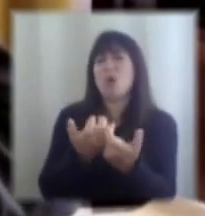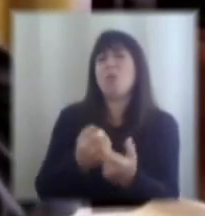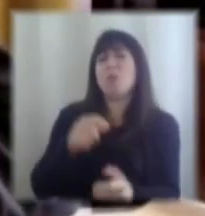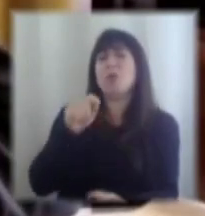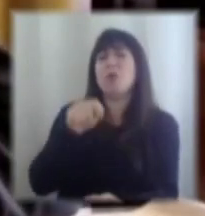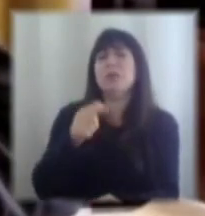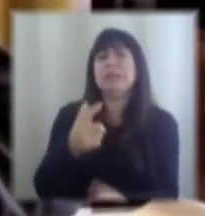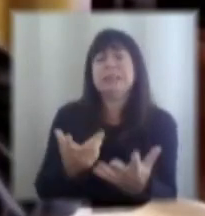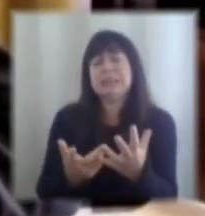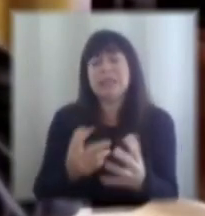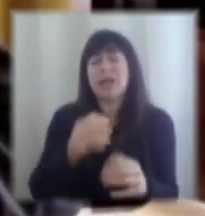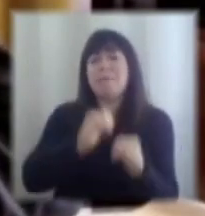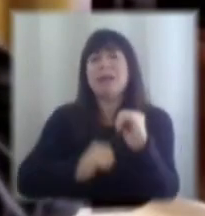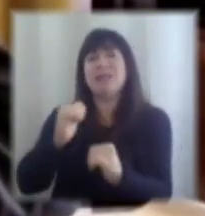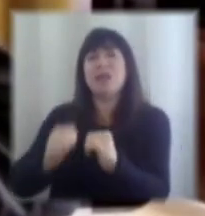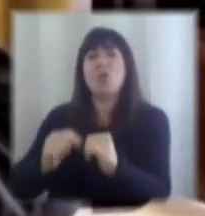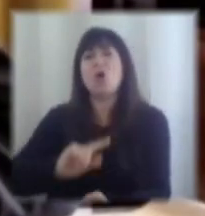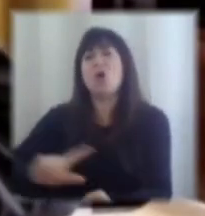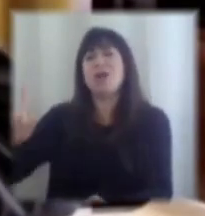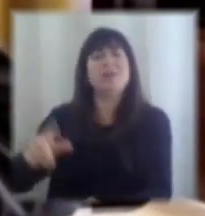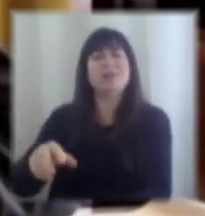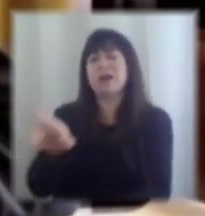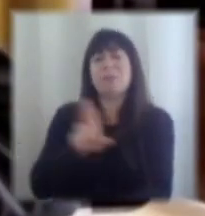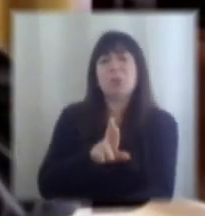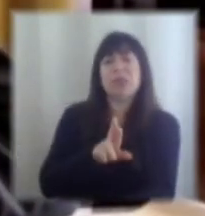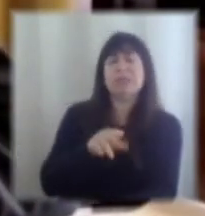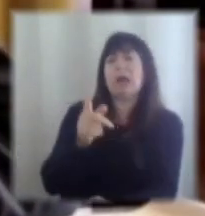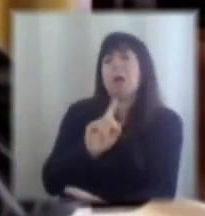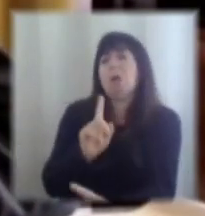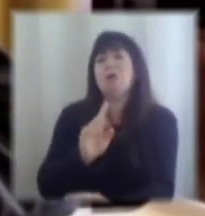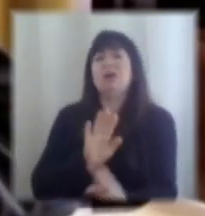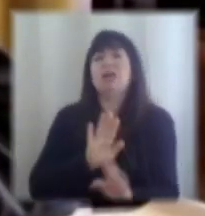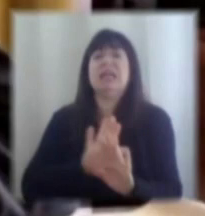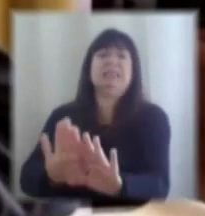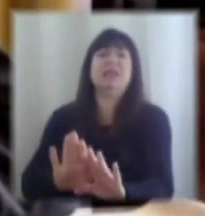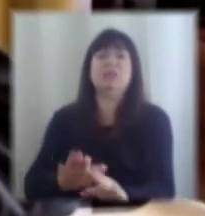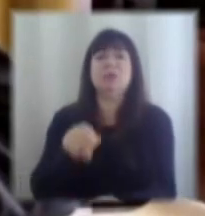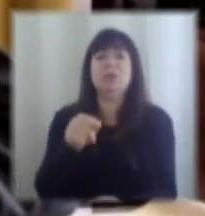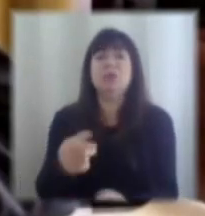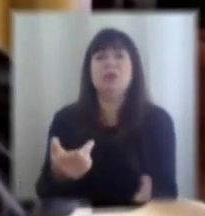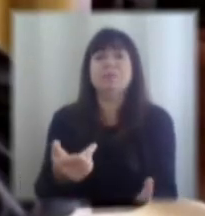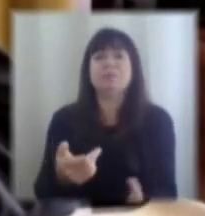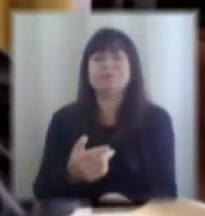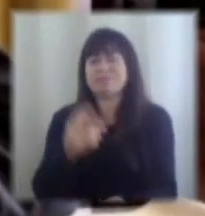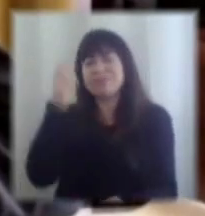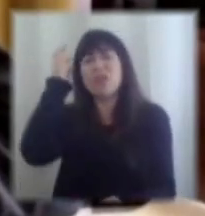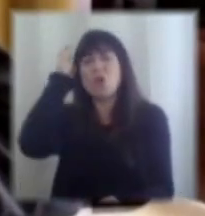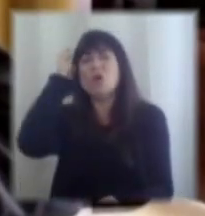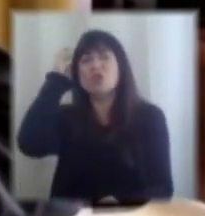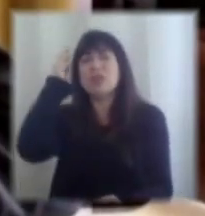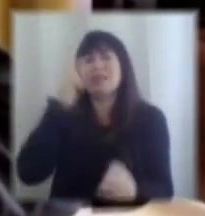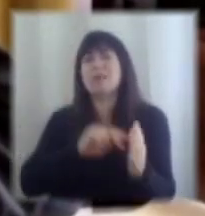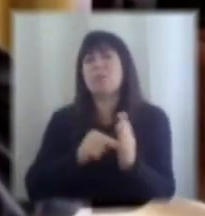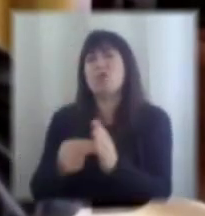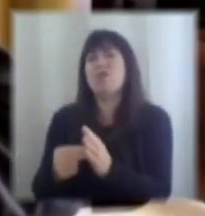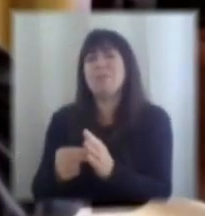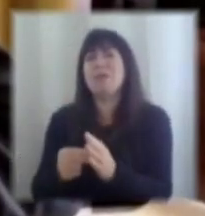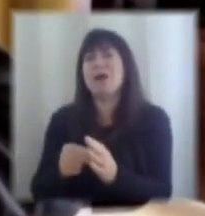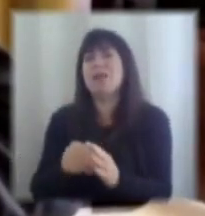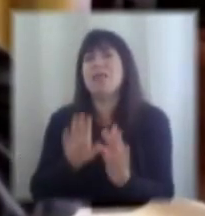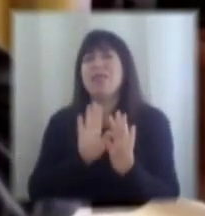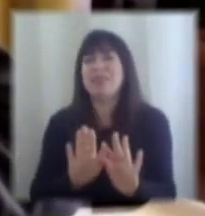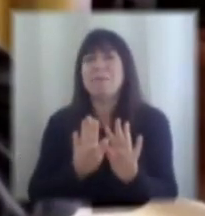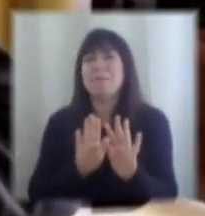de emprendedores que no le han respondido o que lo han rechazado y que estamos muy conscientes de esos problemas de esas líneas de espera